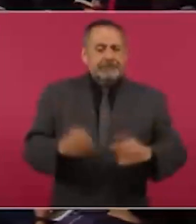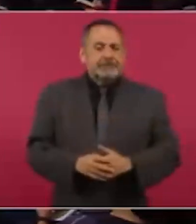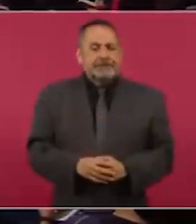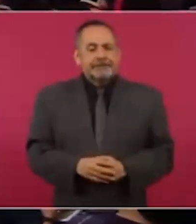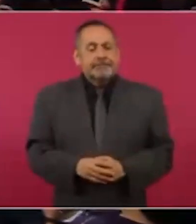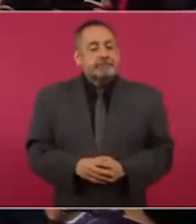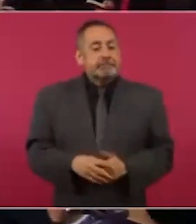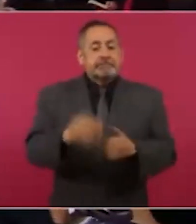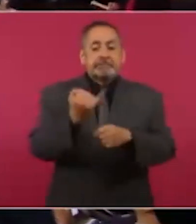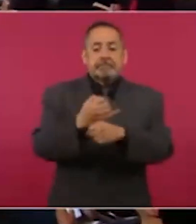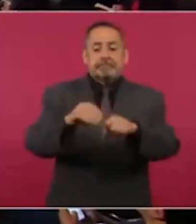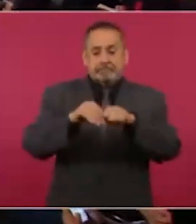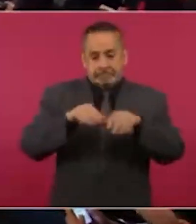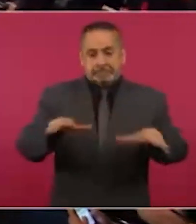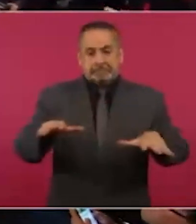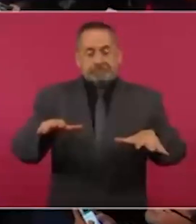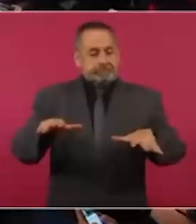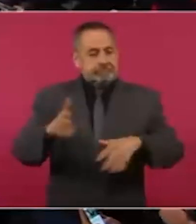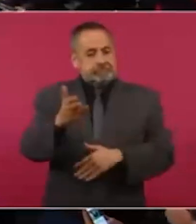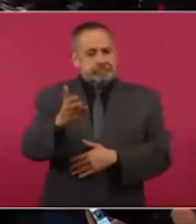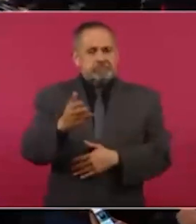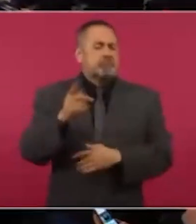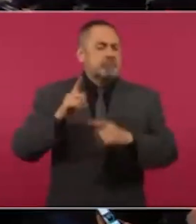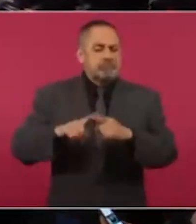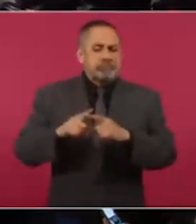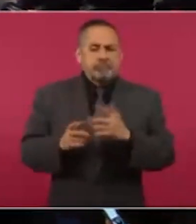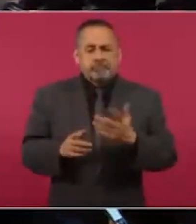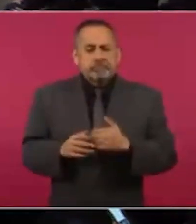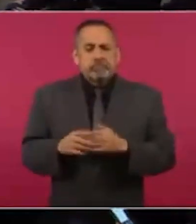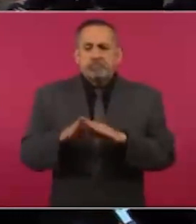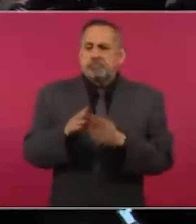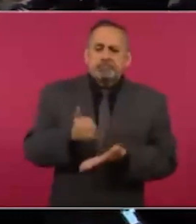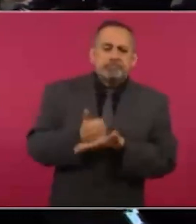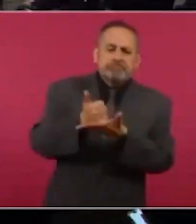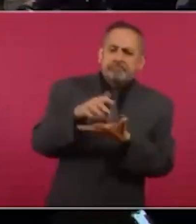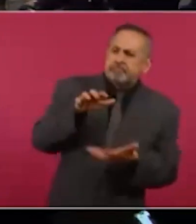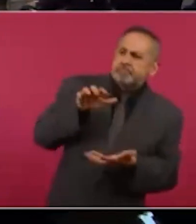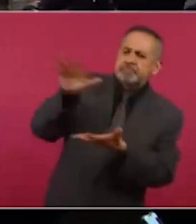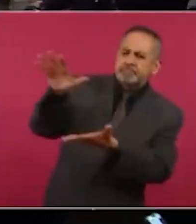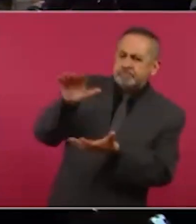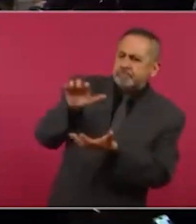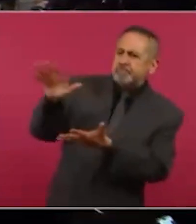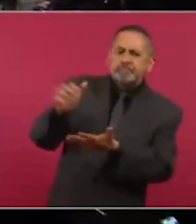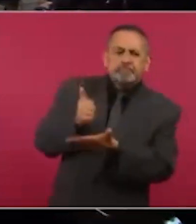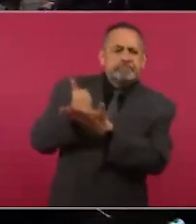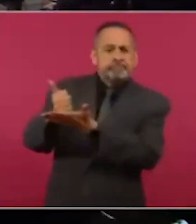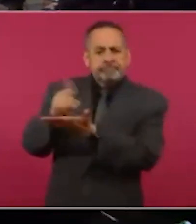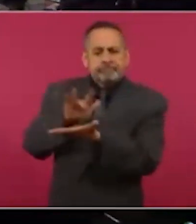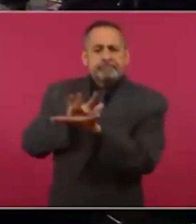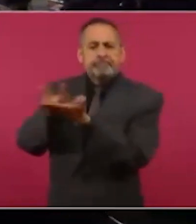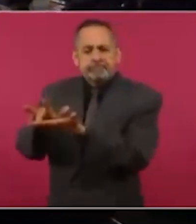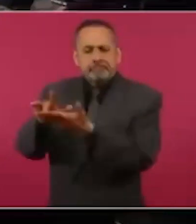Durante la conferencia mandutina, el canciller Marcelo Ebrard dio a conocer que a las 5.47 de la mañana aterrizó la brigada mexicana cerca de la zona